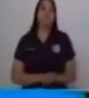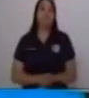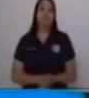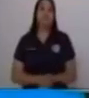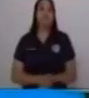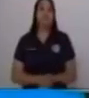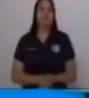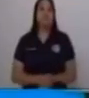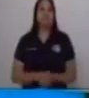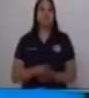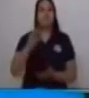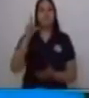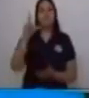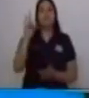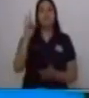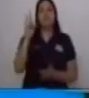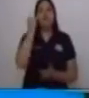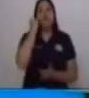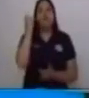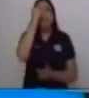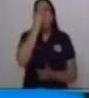Luis come